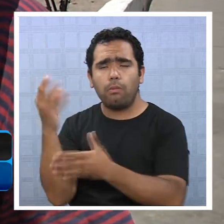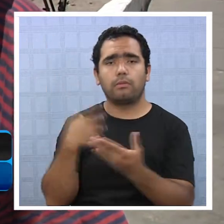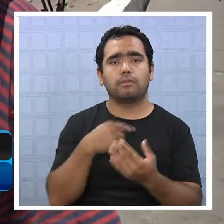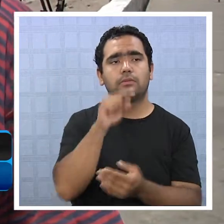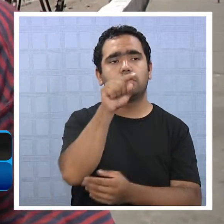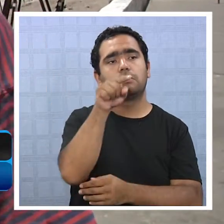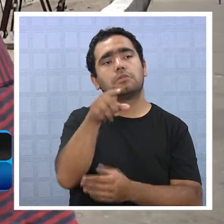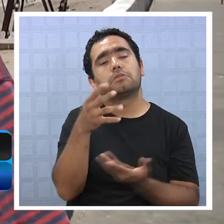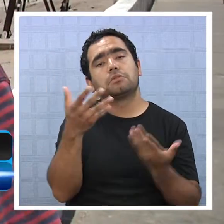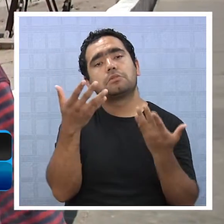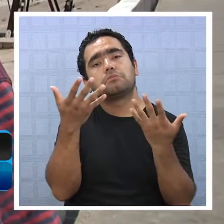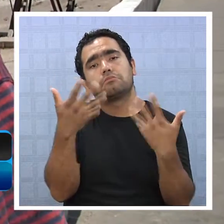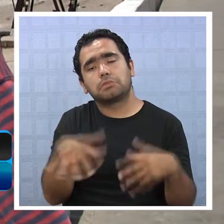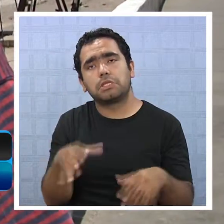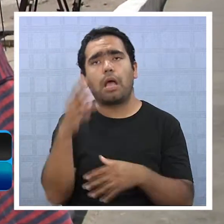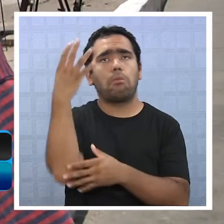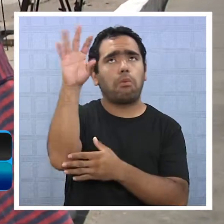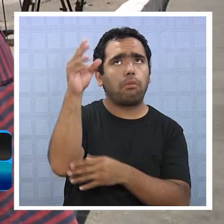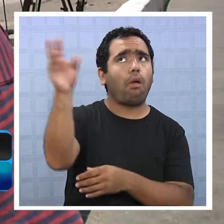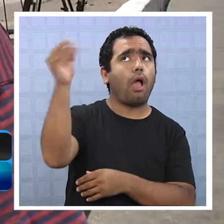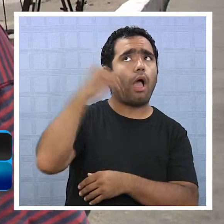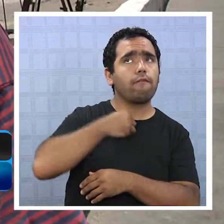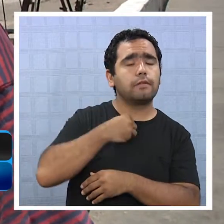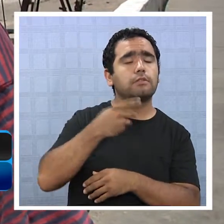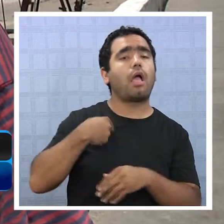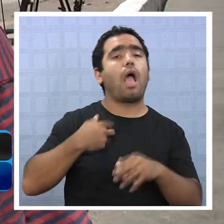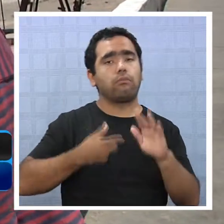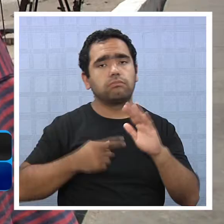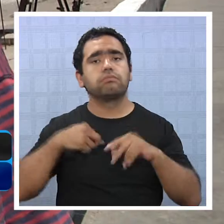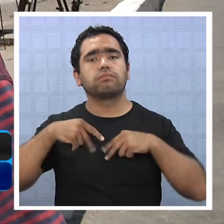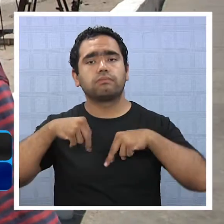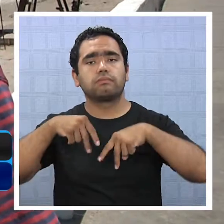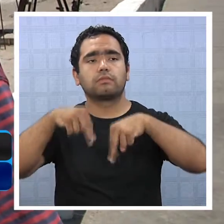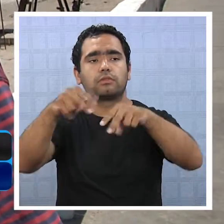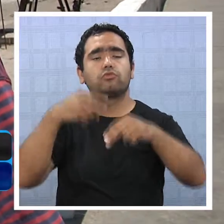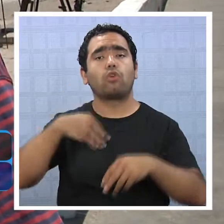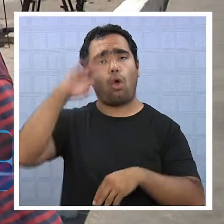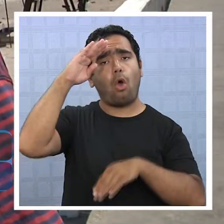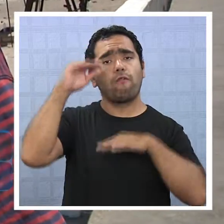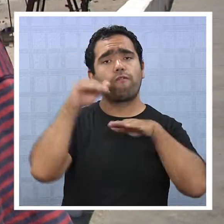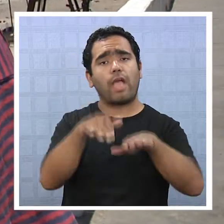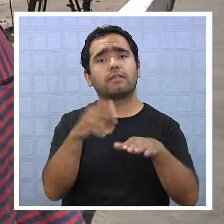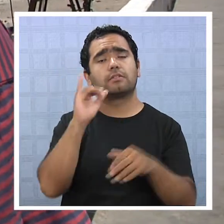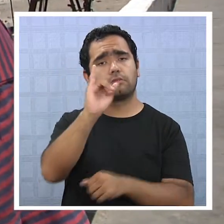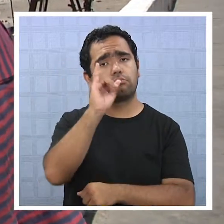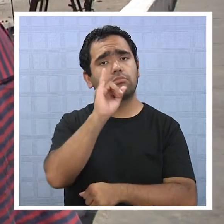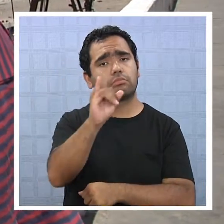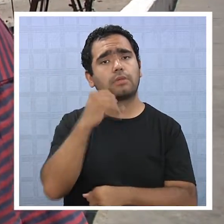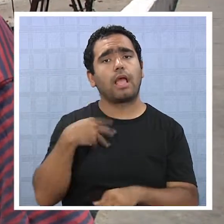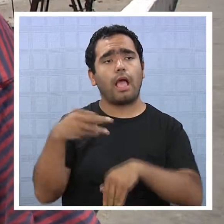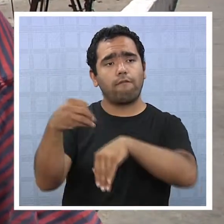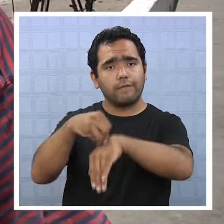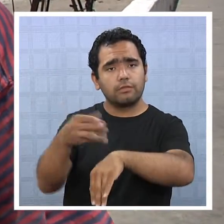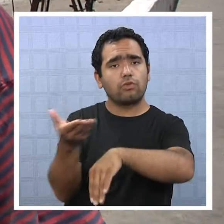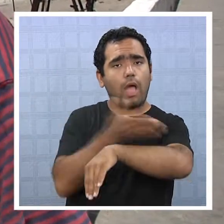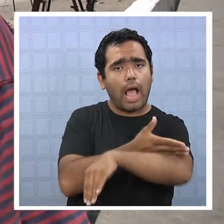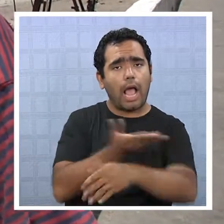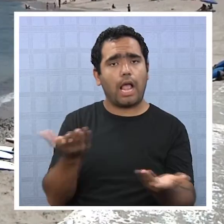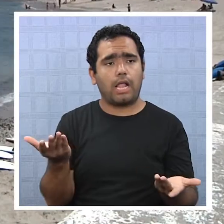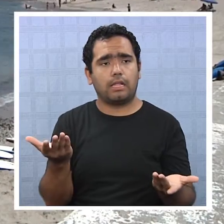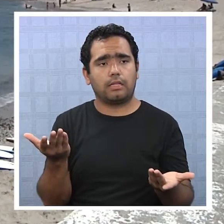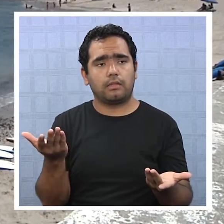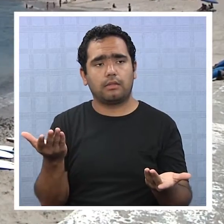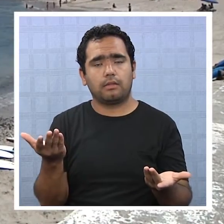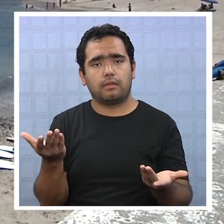allá está la bocina. Entonces, yo confío en que haya un aviso temprano, ya que de lo